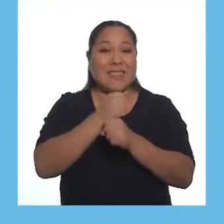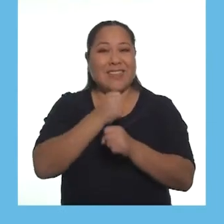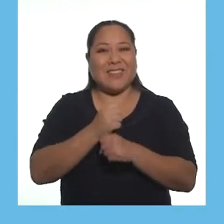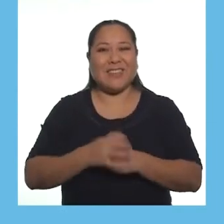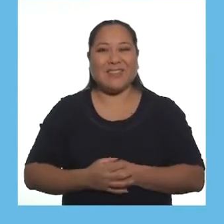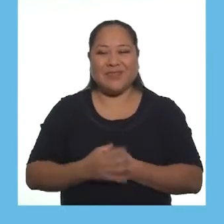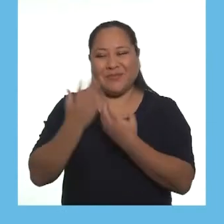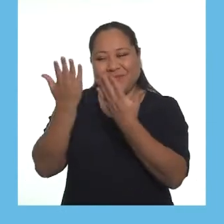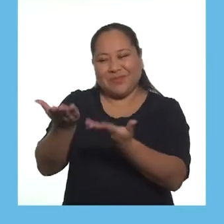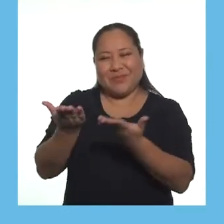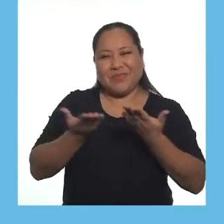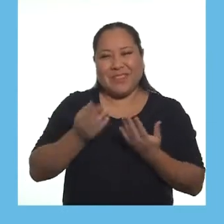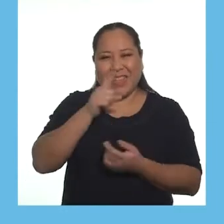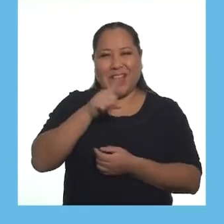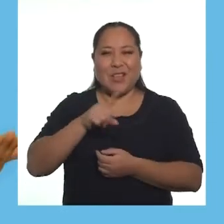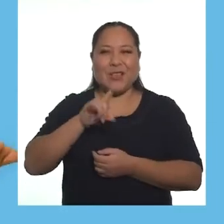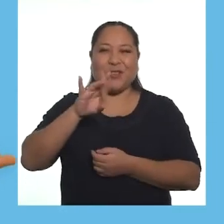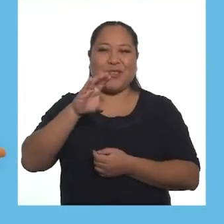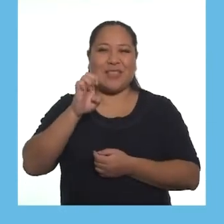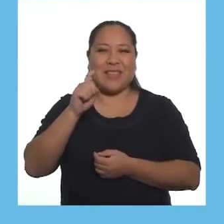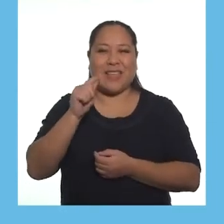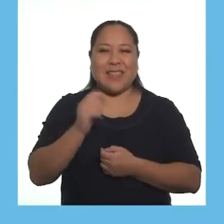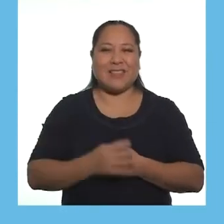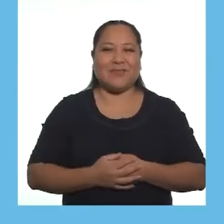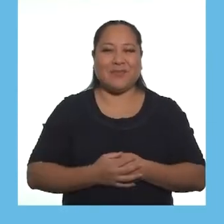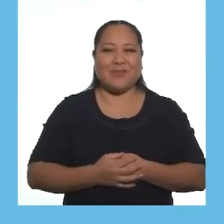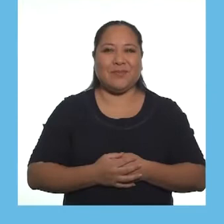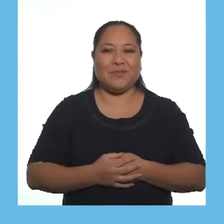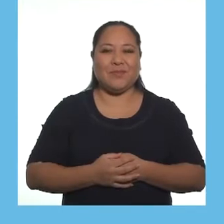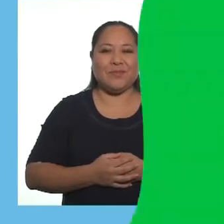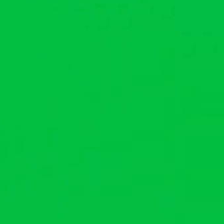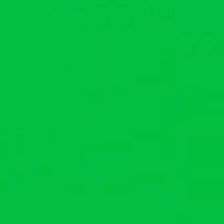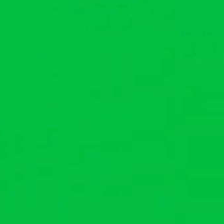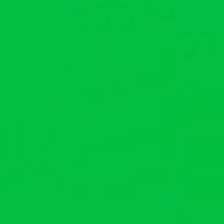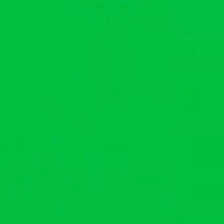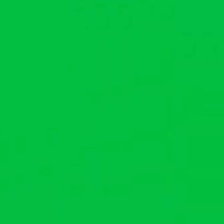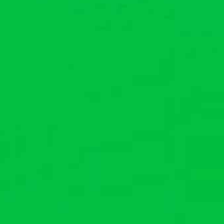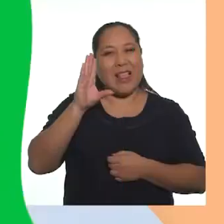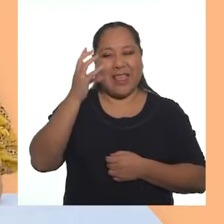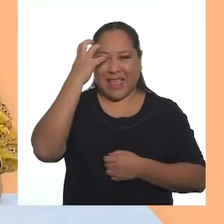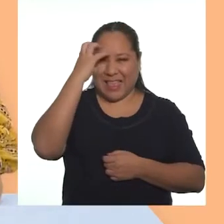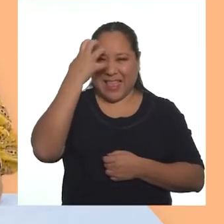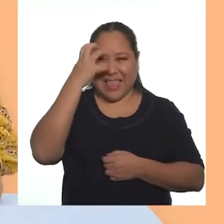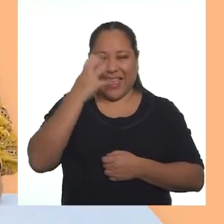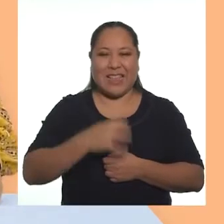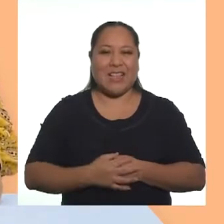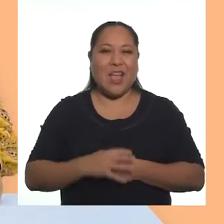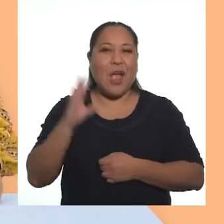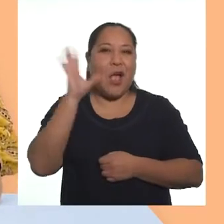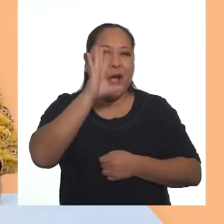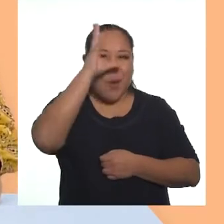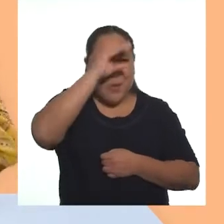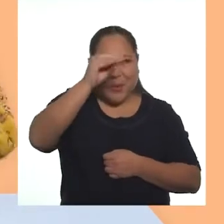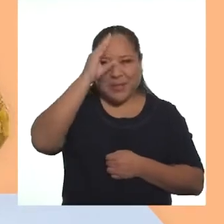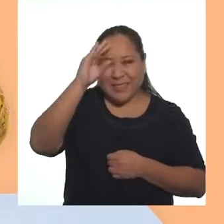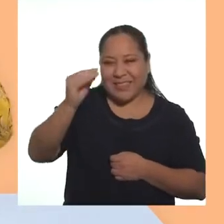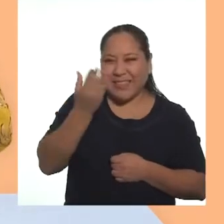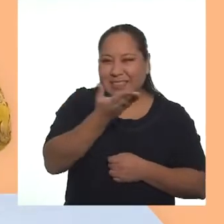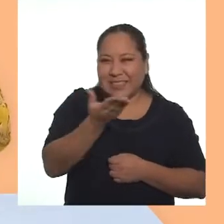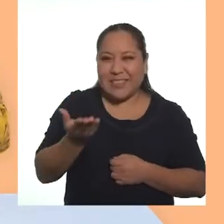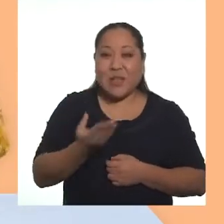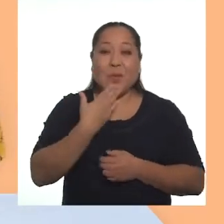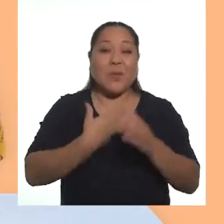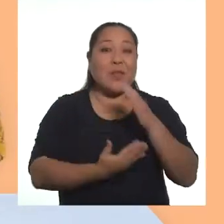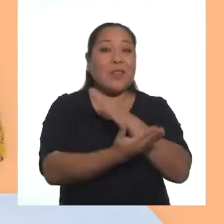que tiene para esta actividad. ¡Bienvenida, Suzette! ¡Hola, Daniel! ¡Hola,